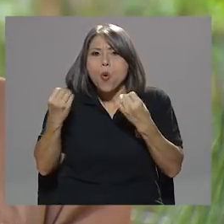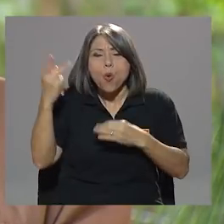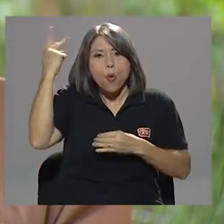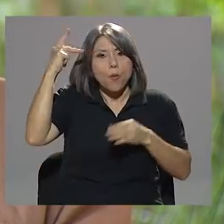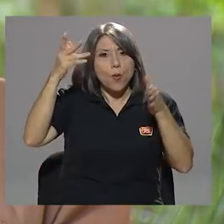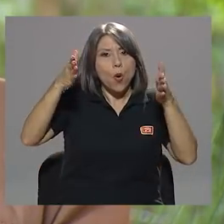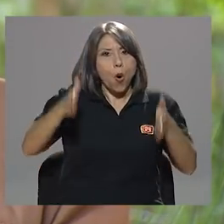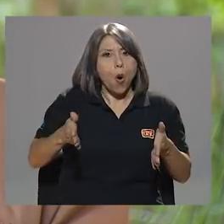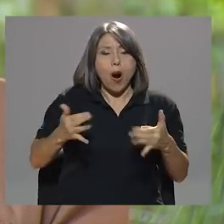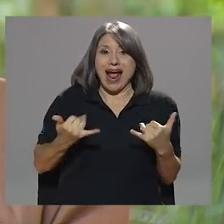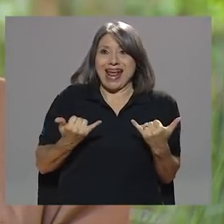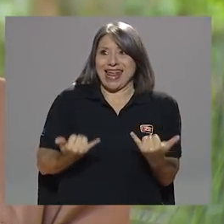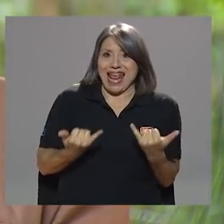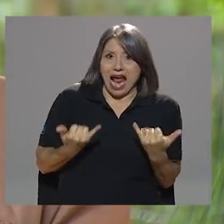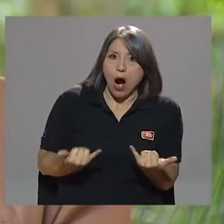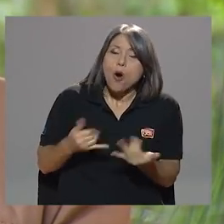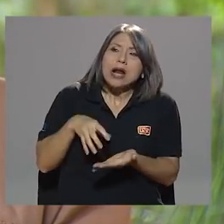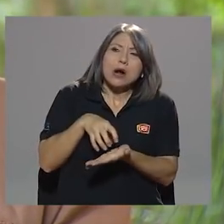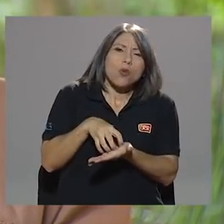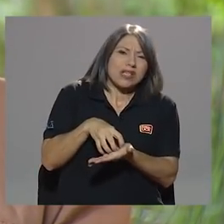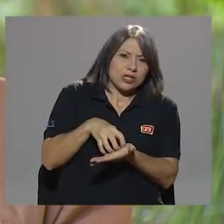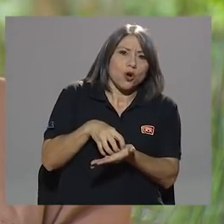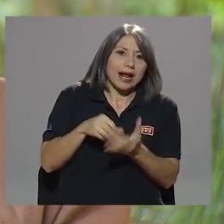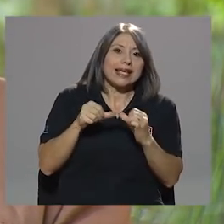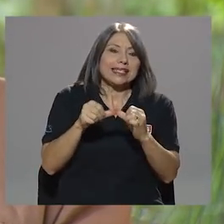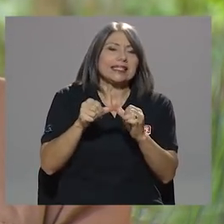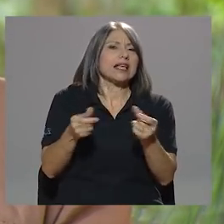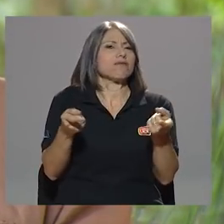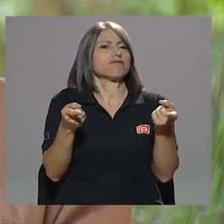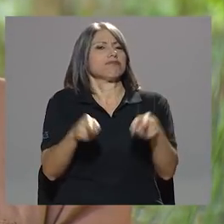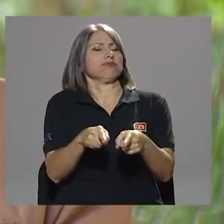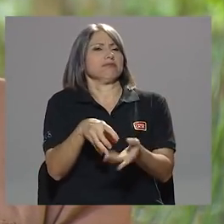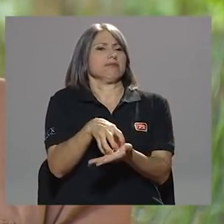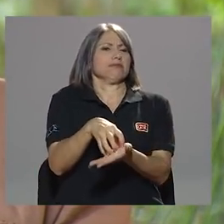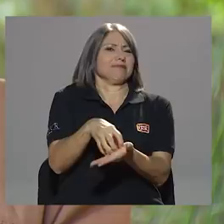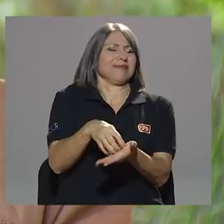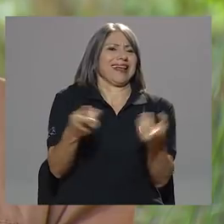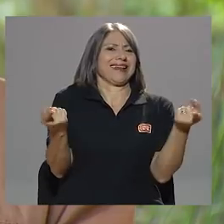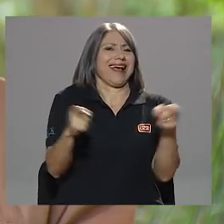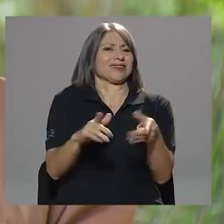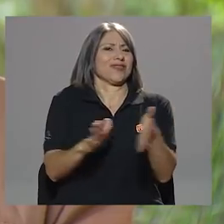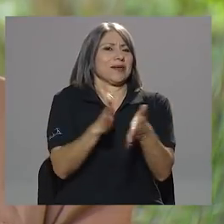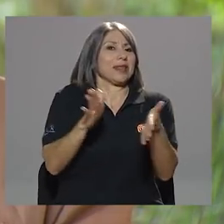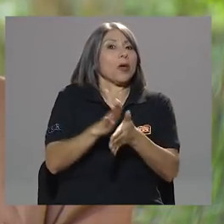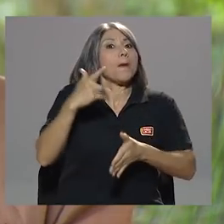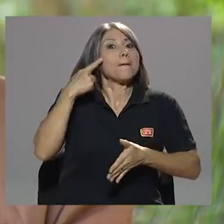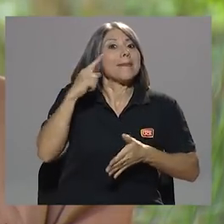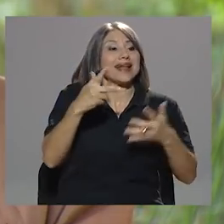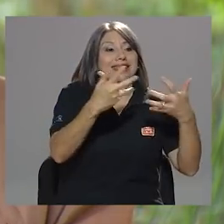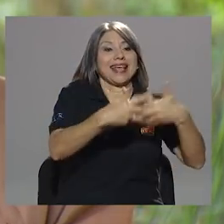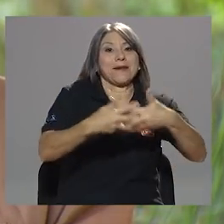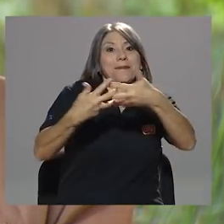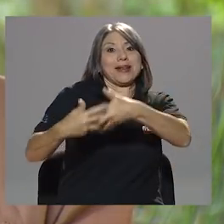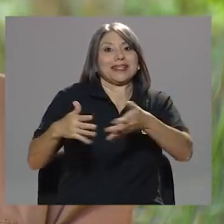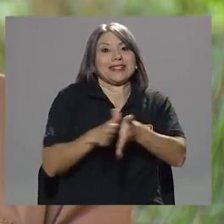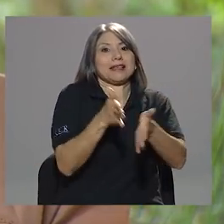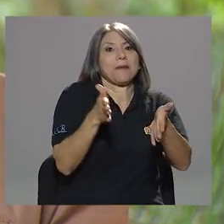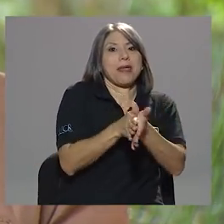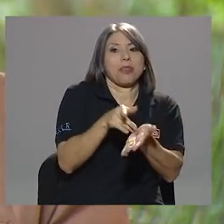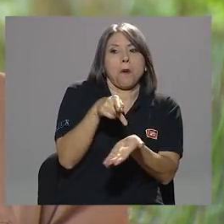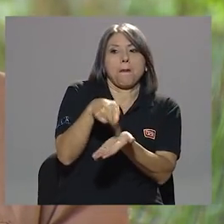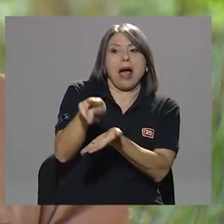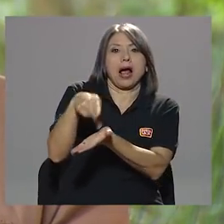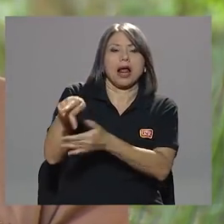que hoy en día cuestionan y siguen cuestionando el caso del cemento como si estuvieran pagados por las cementeras. O sea,